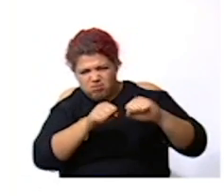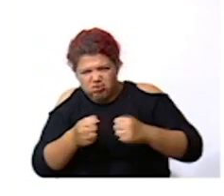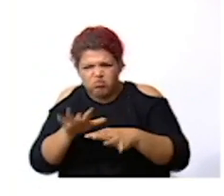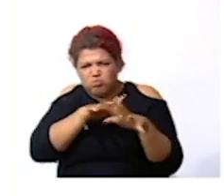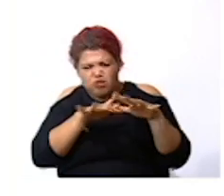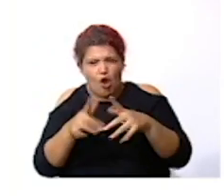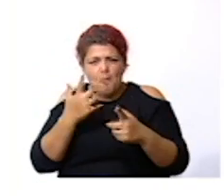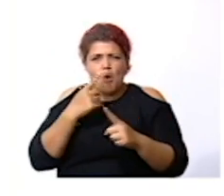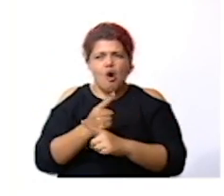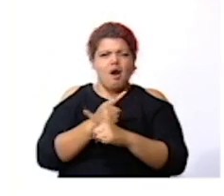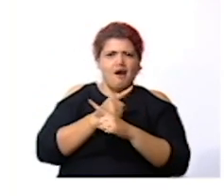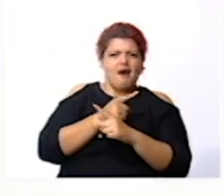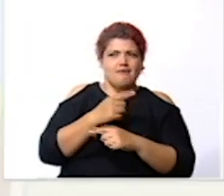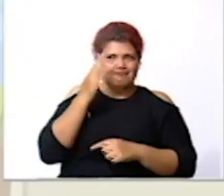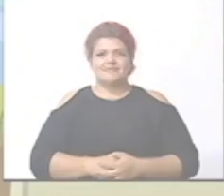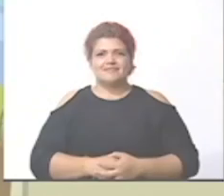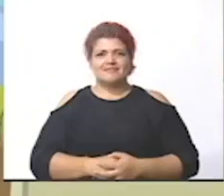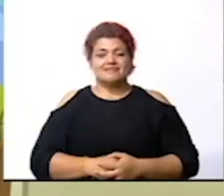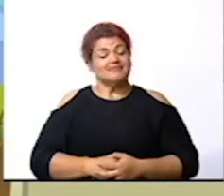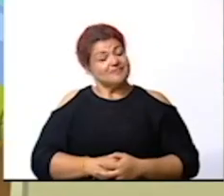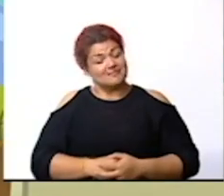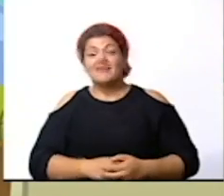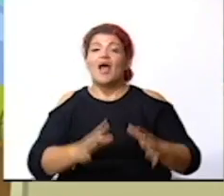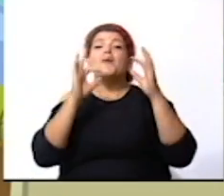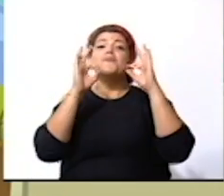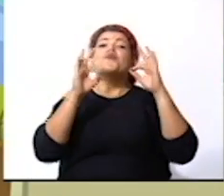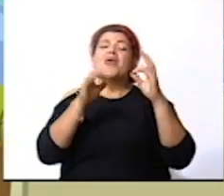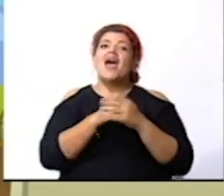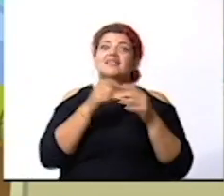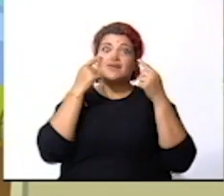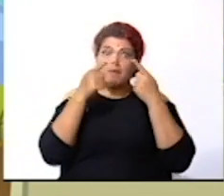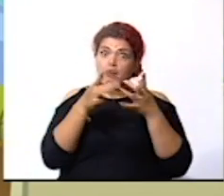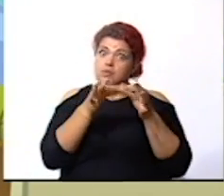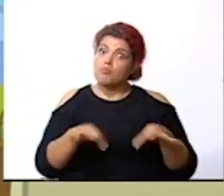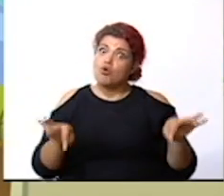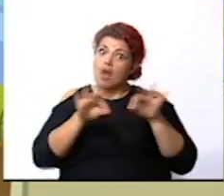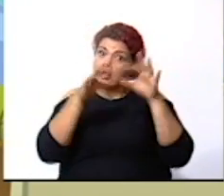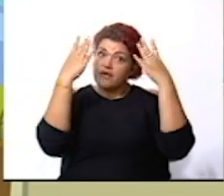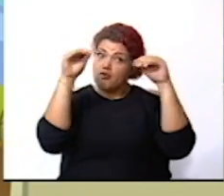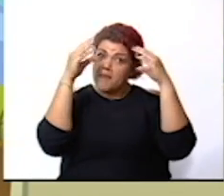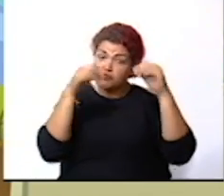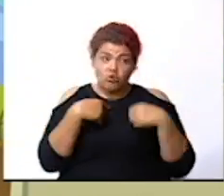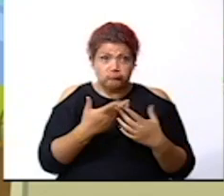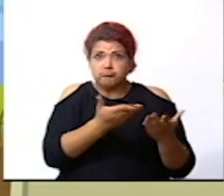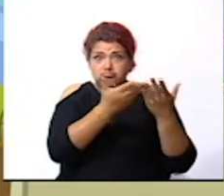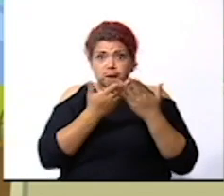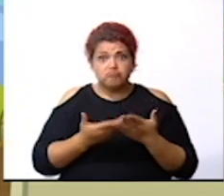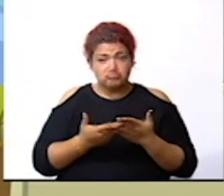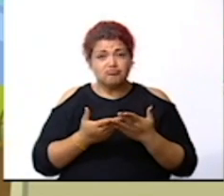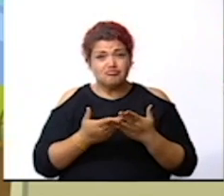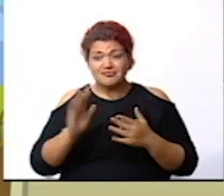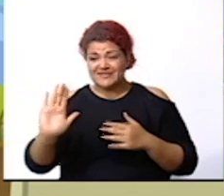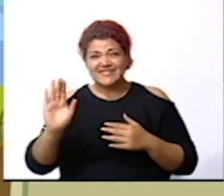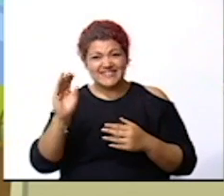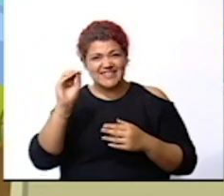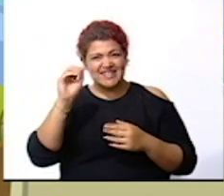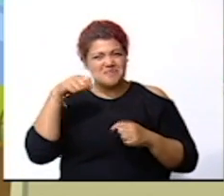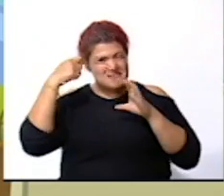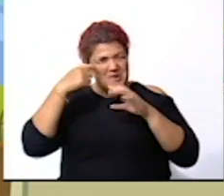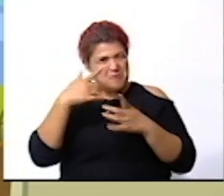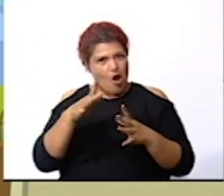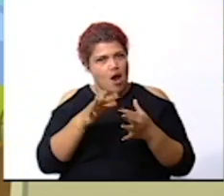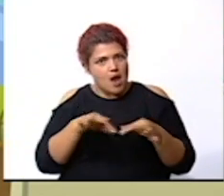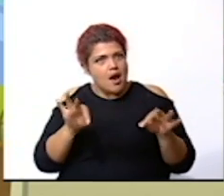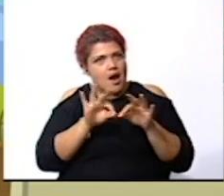medidas de prevención muy bien vieron que importante la información que nos dio la niña con respecto a los deslizamientos